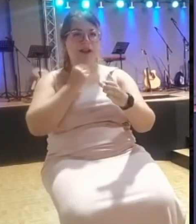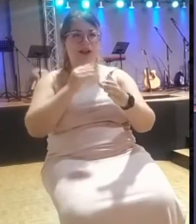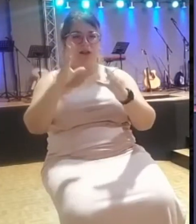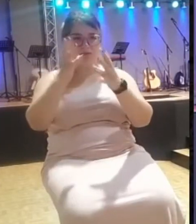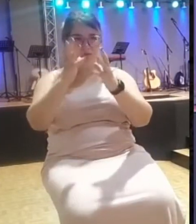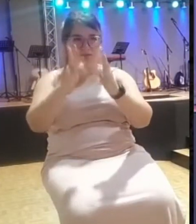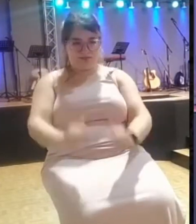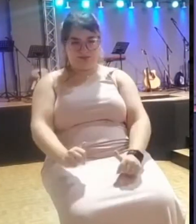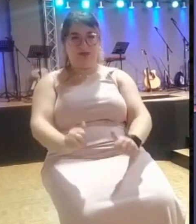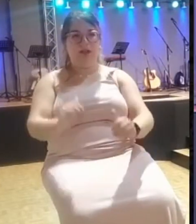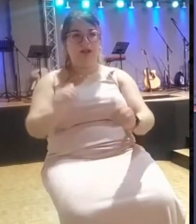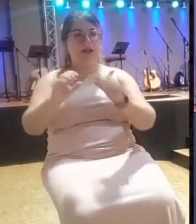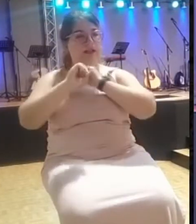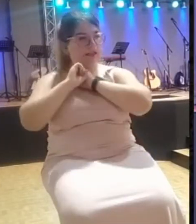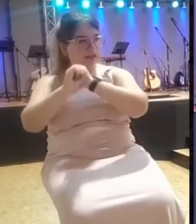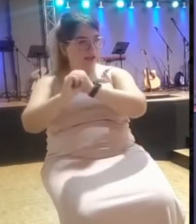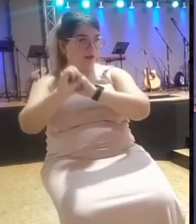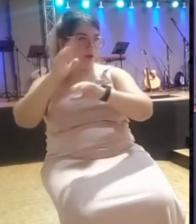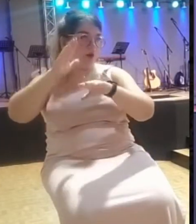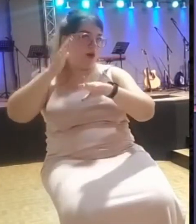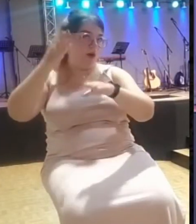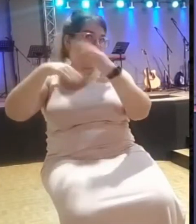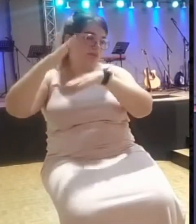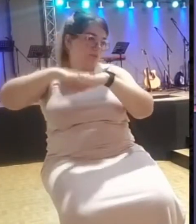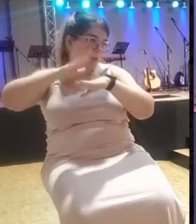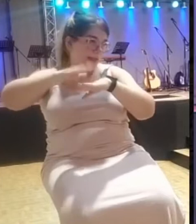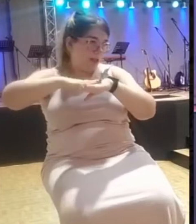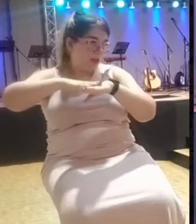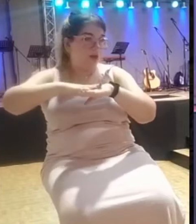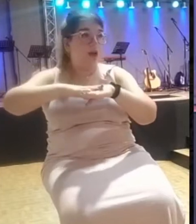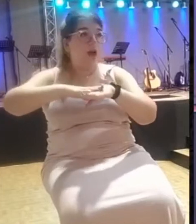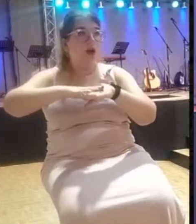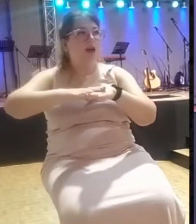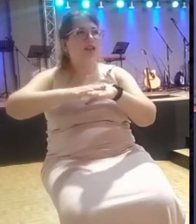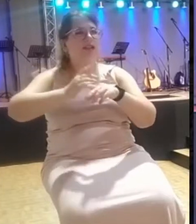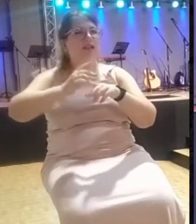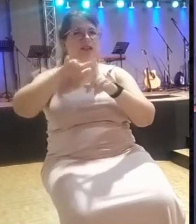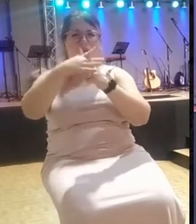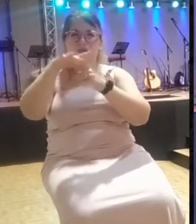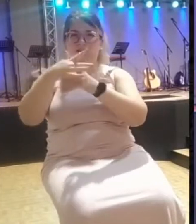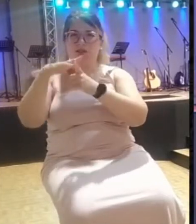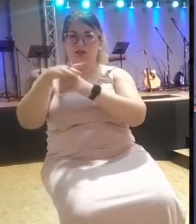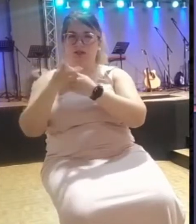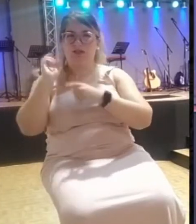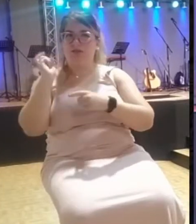su pecado, hubo otras situaciones que sucedieron muy interesantes también,